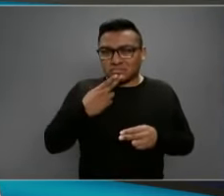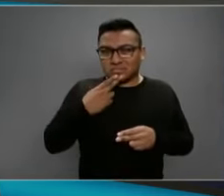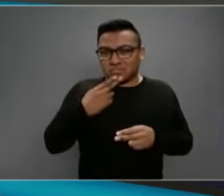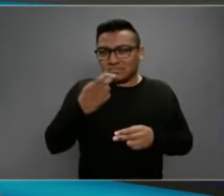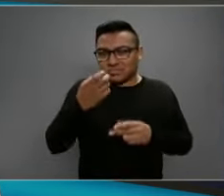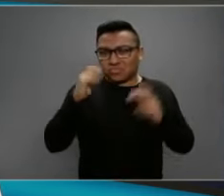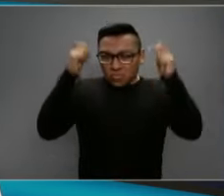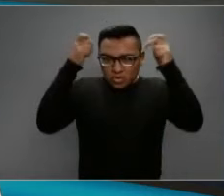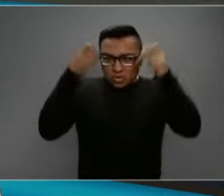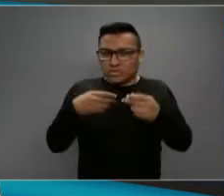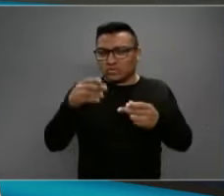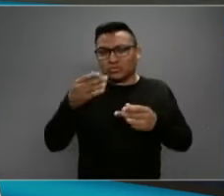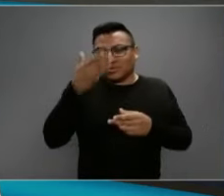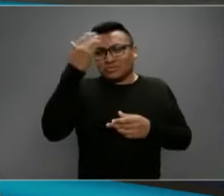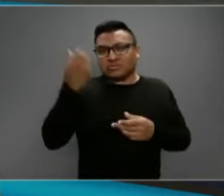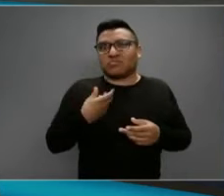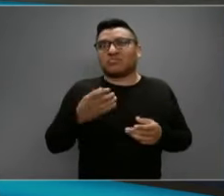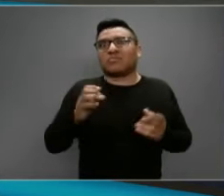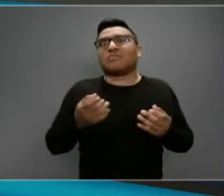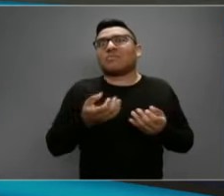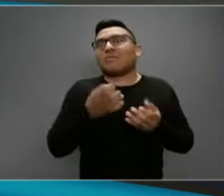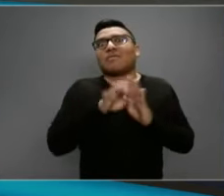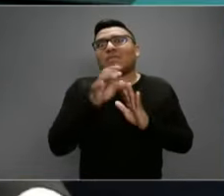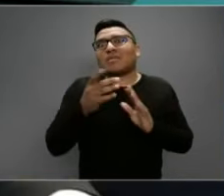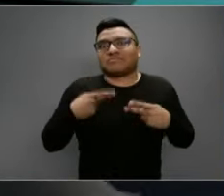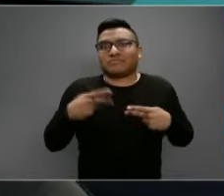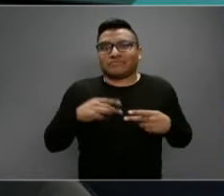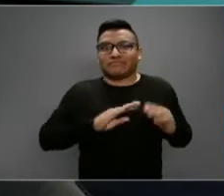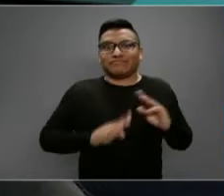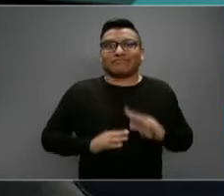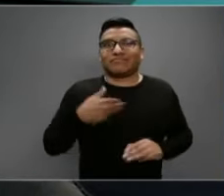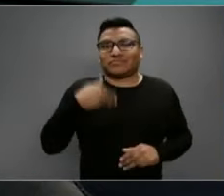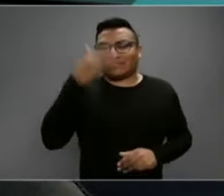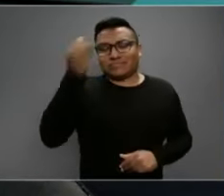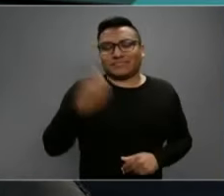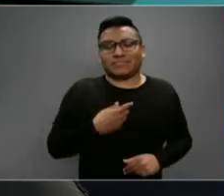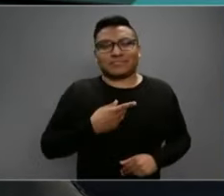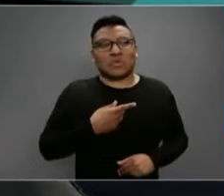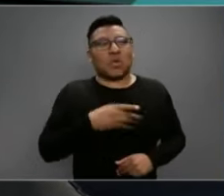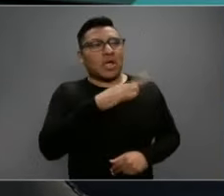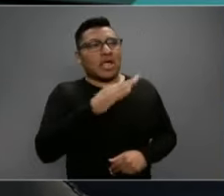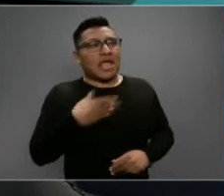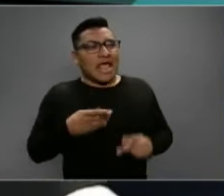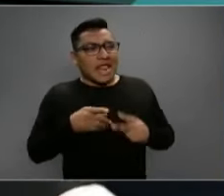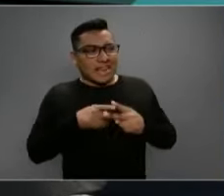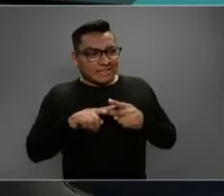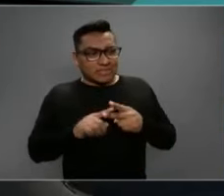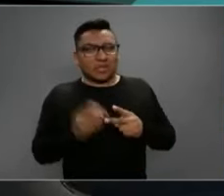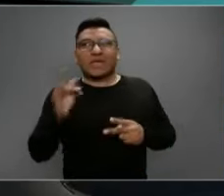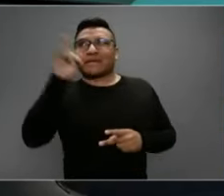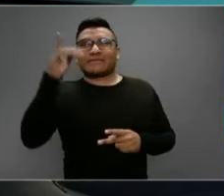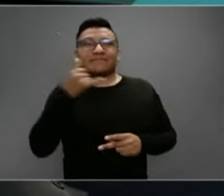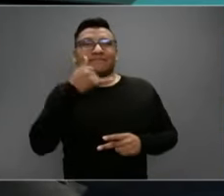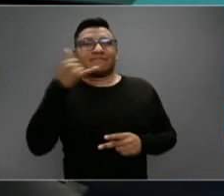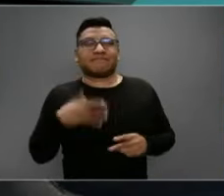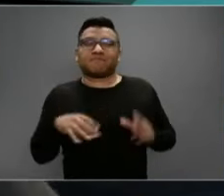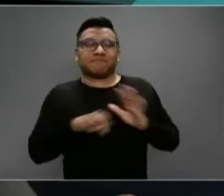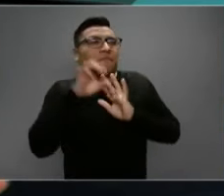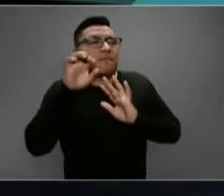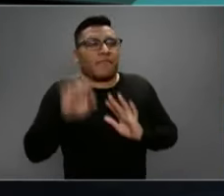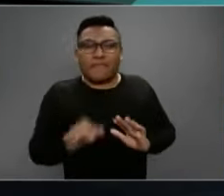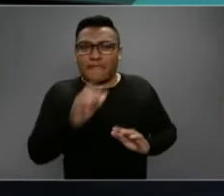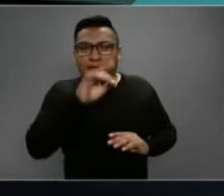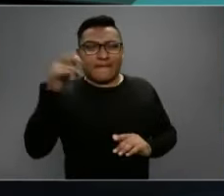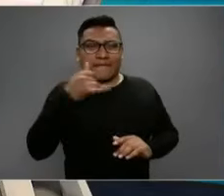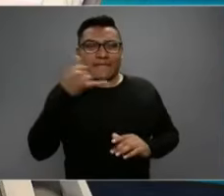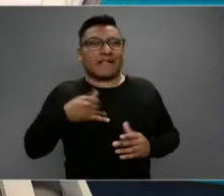letalidad del virus. En las primeras fases de la epidemia, me gustaría que habláramos del caso de Italia. En Italia